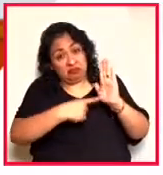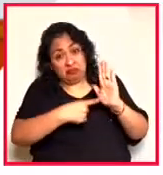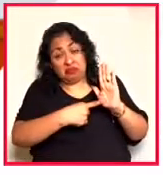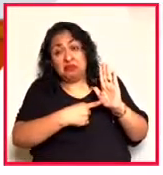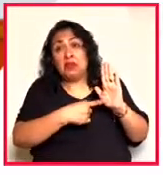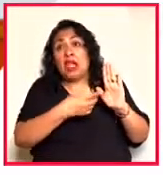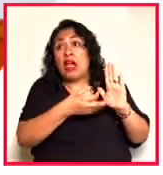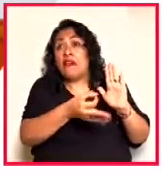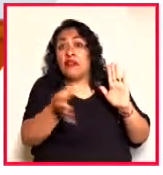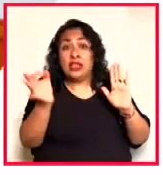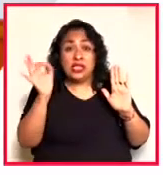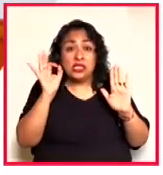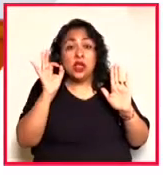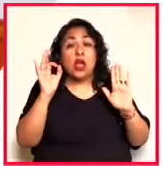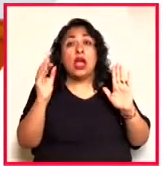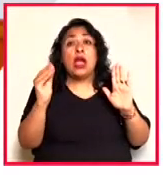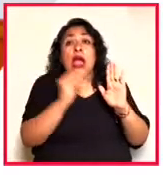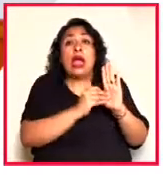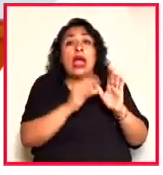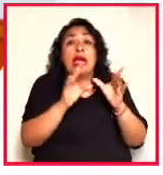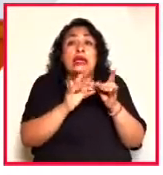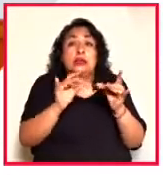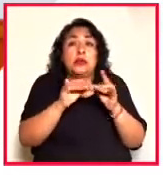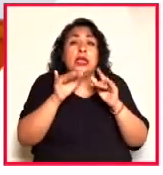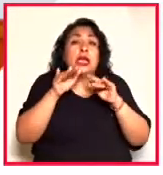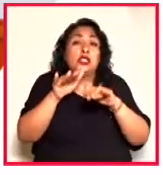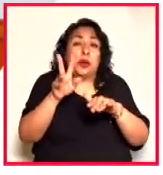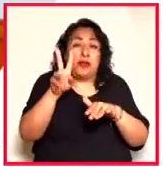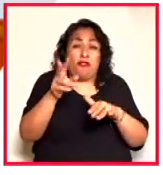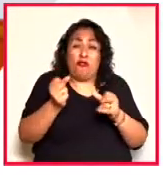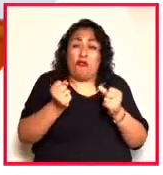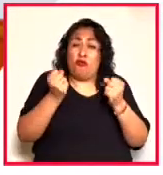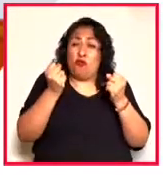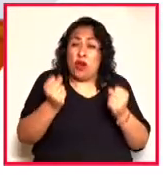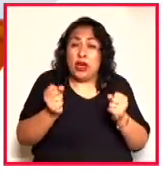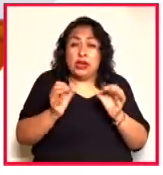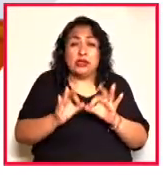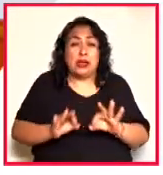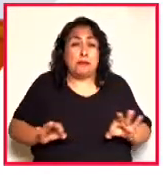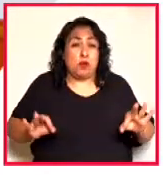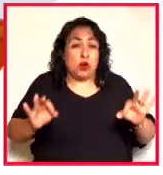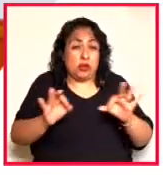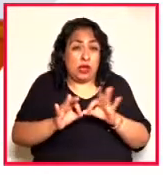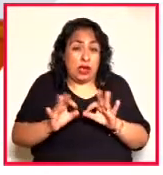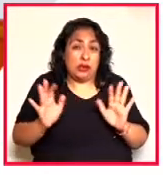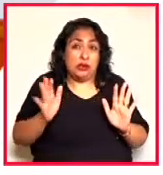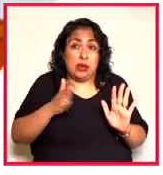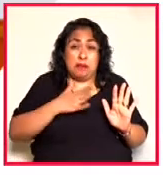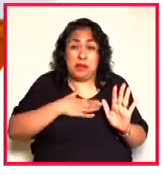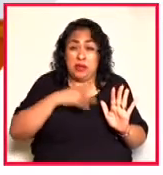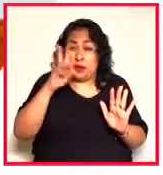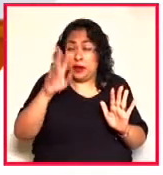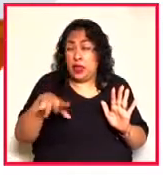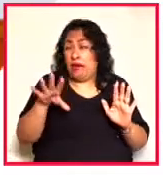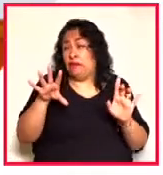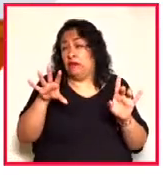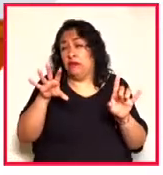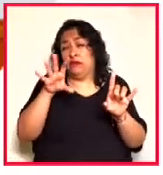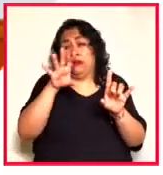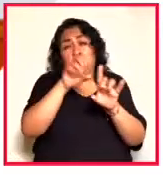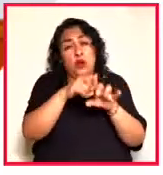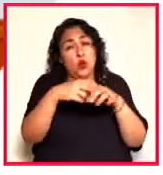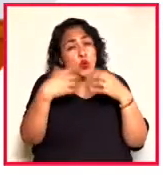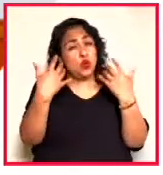anunciaron habla de la fuerza, de la importancia, de este que me parece a mí el mayor logro de nuestra diplomacia cultural,